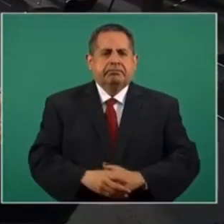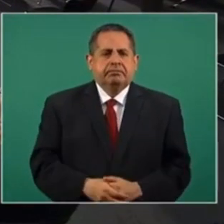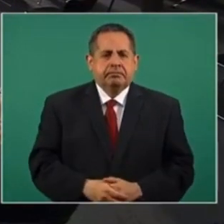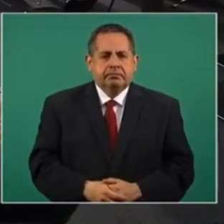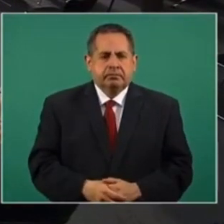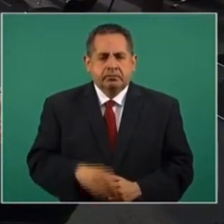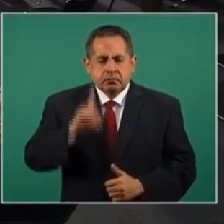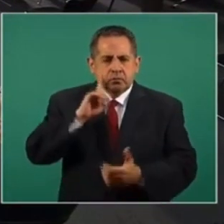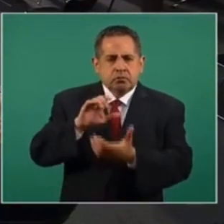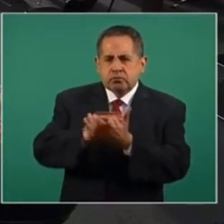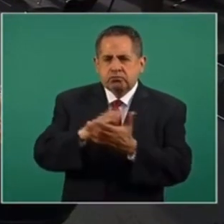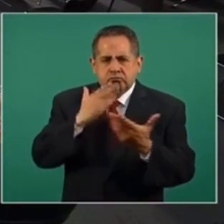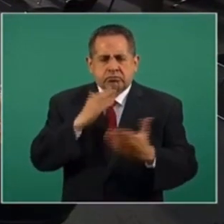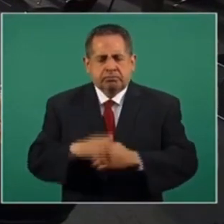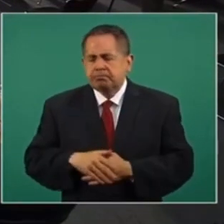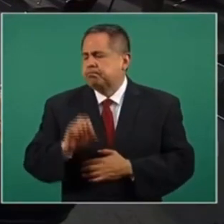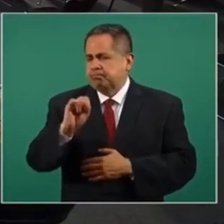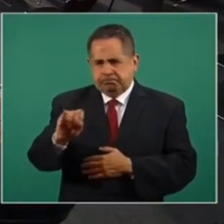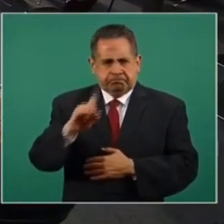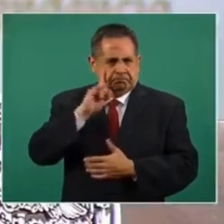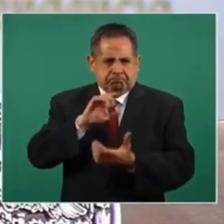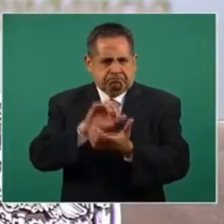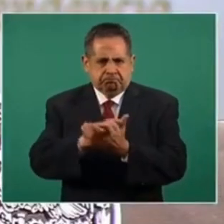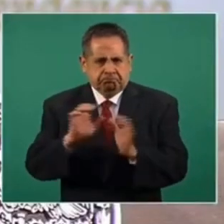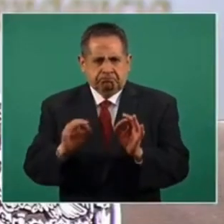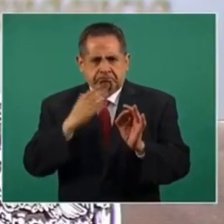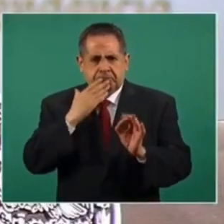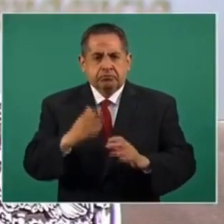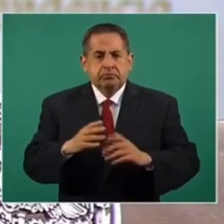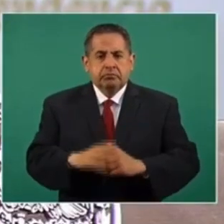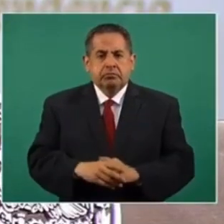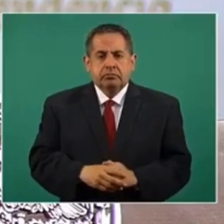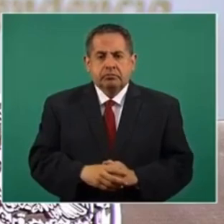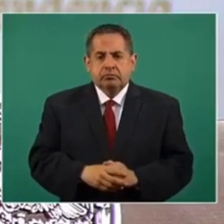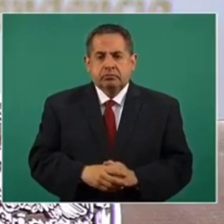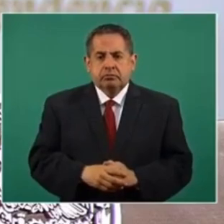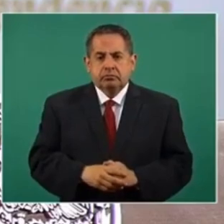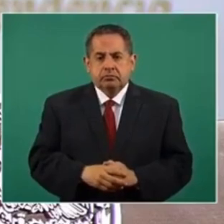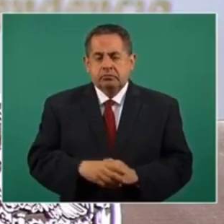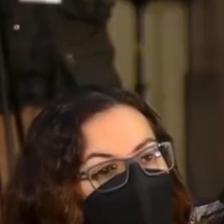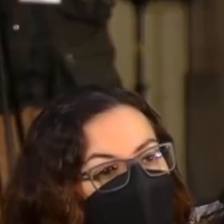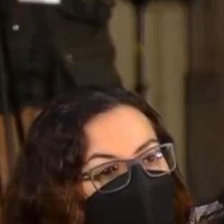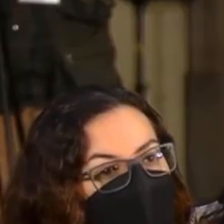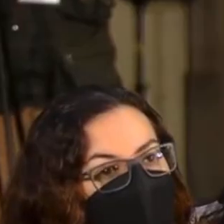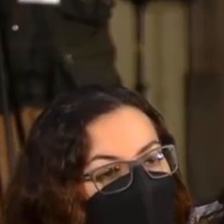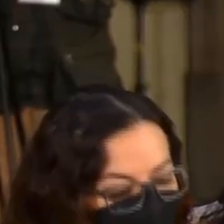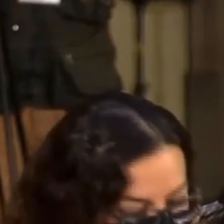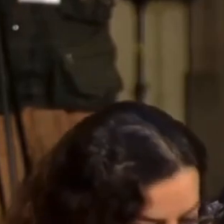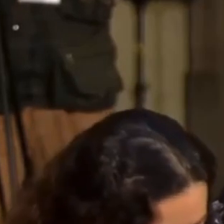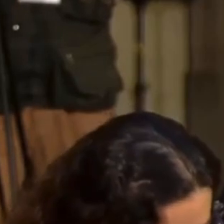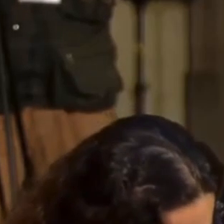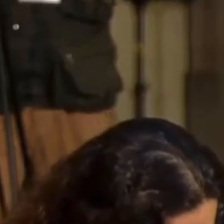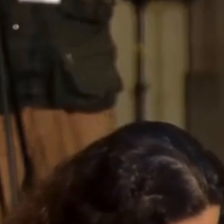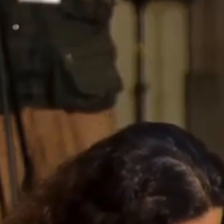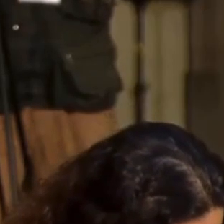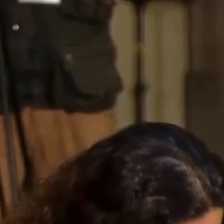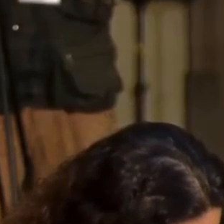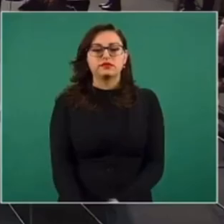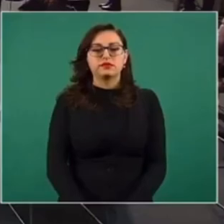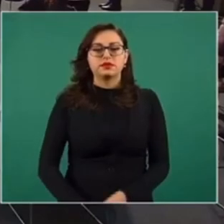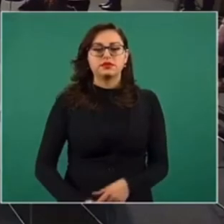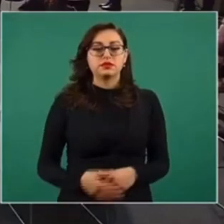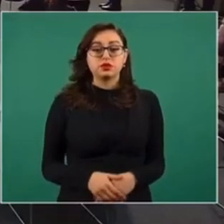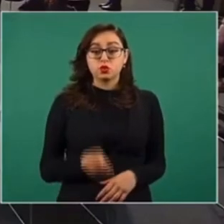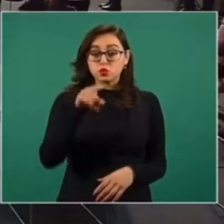¿Su esposa está bien? Sí, hasta donde yo tengo conocimiento, está bien y no es negativa. ¿Considera que el diario Reforma